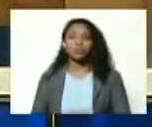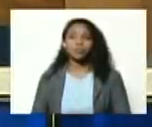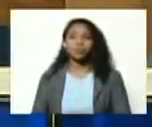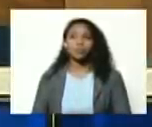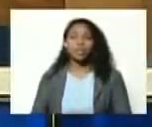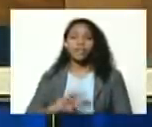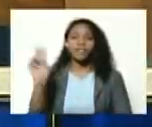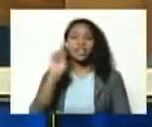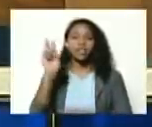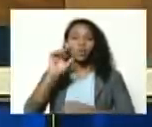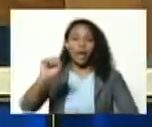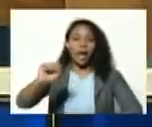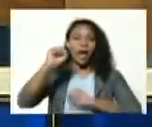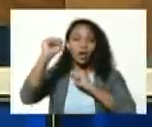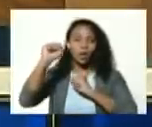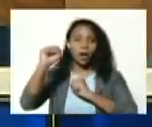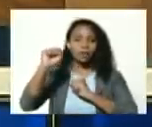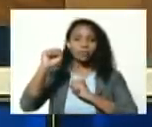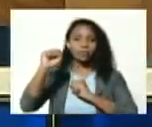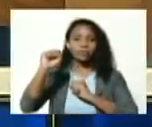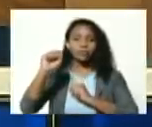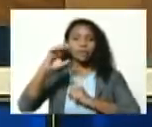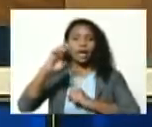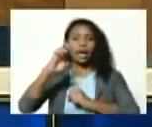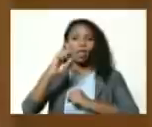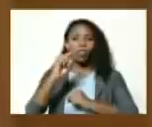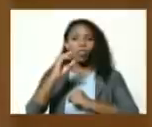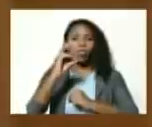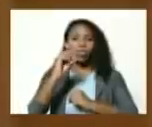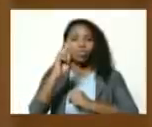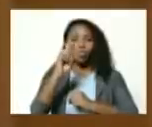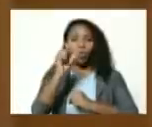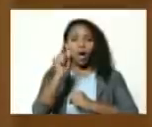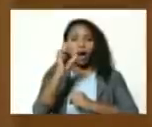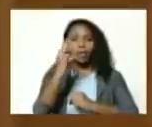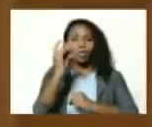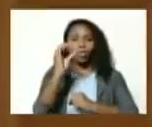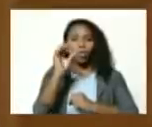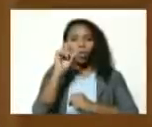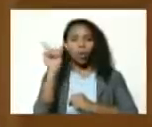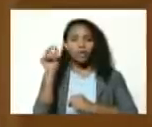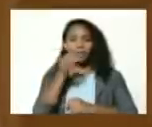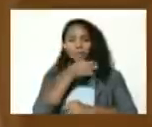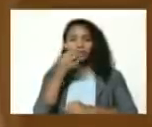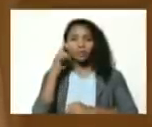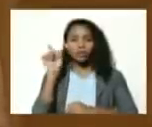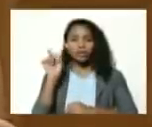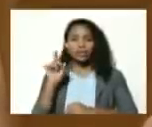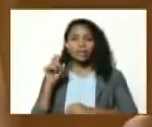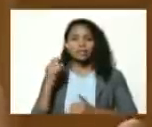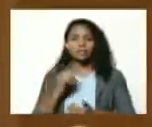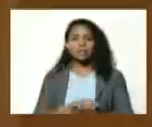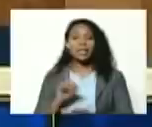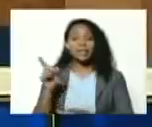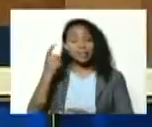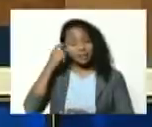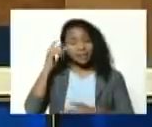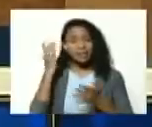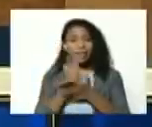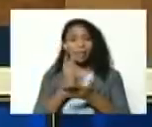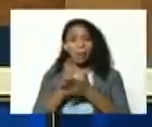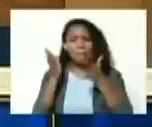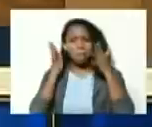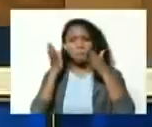Venezuela heroica de Eduardo Blanco ¿cómo le gustaba este libro a Alí Rodríguez Araque? siempre lo recomendaba